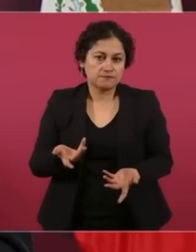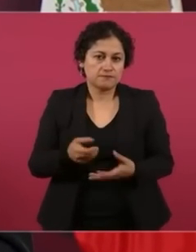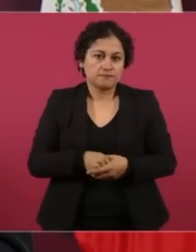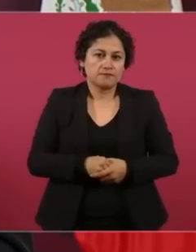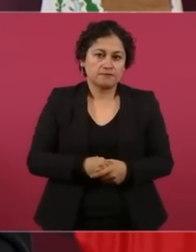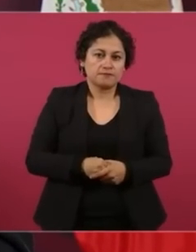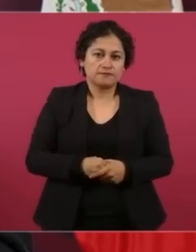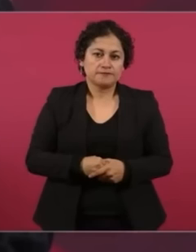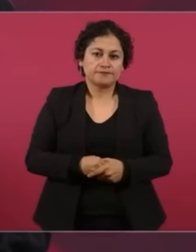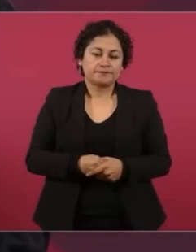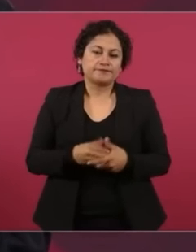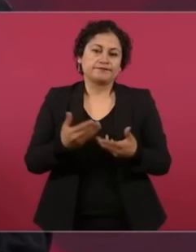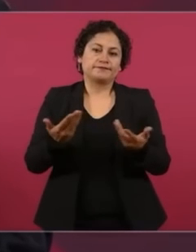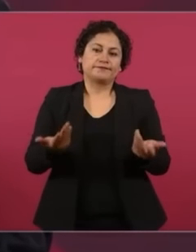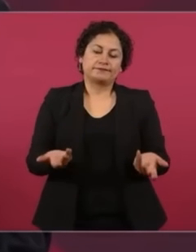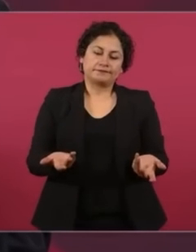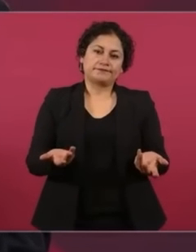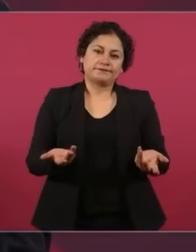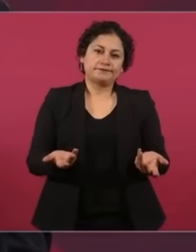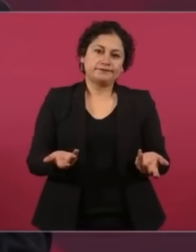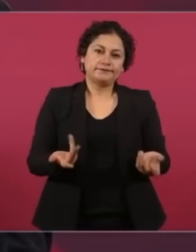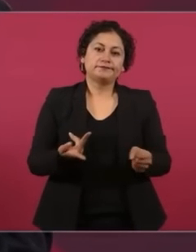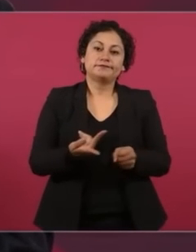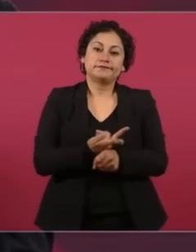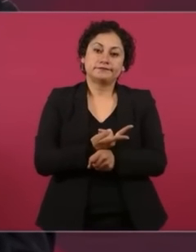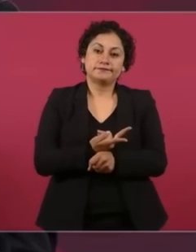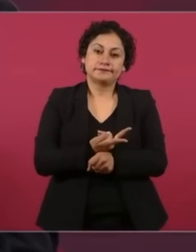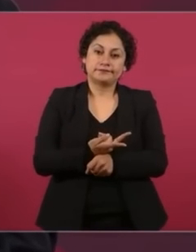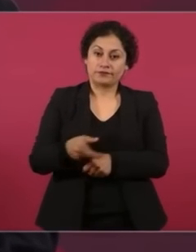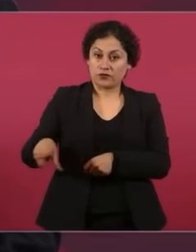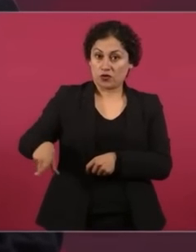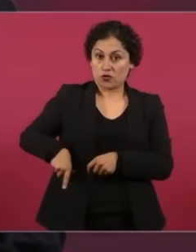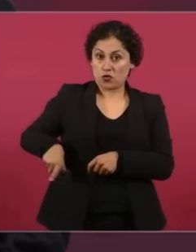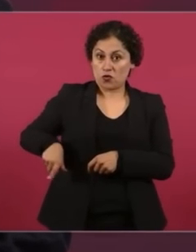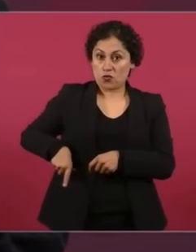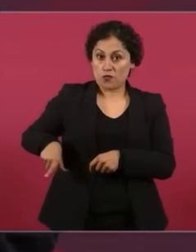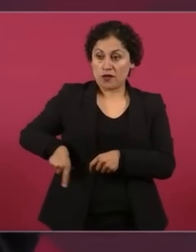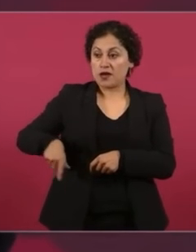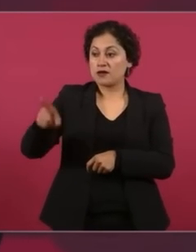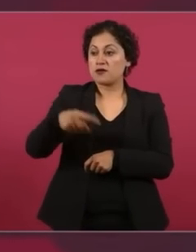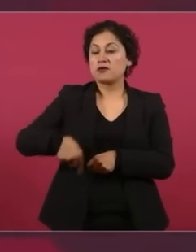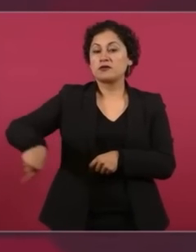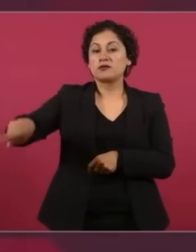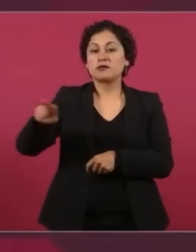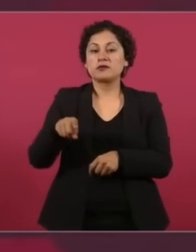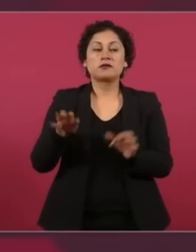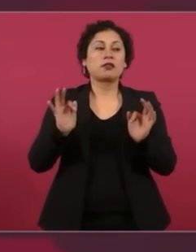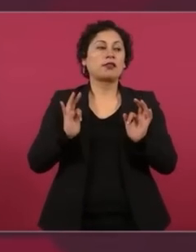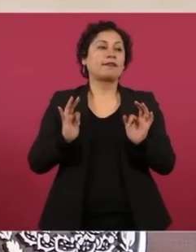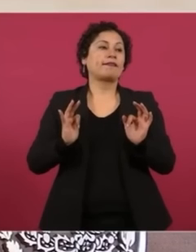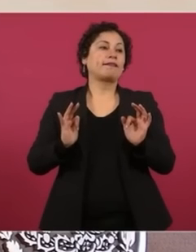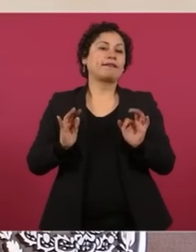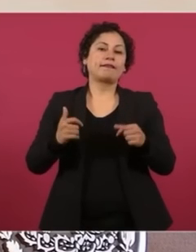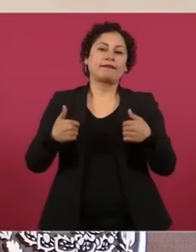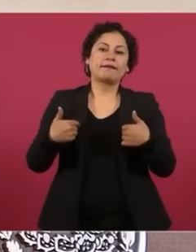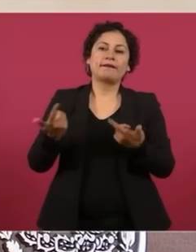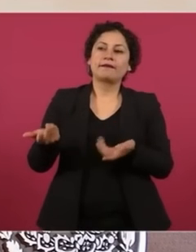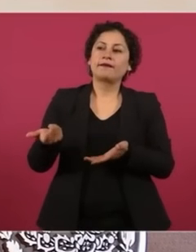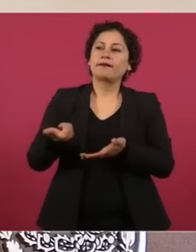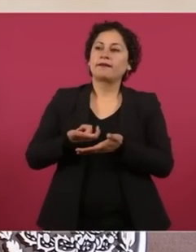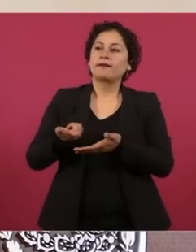Y se tenía un gobierno mantenido y bueno para nada,